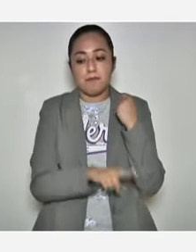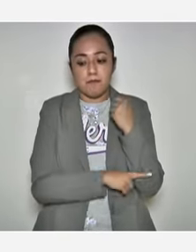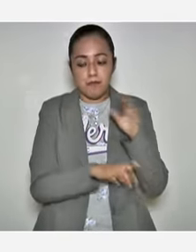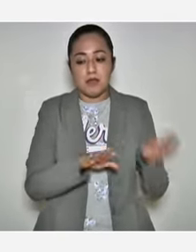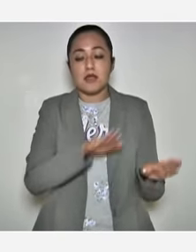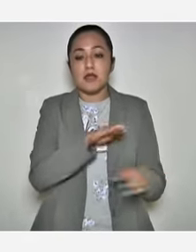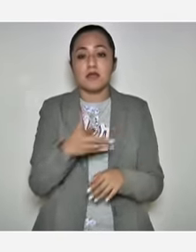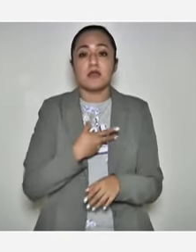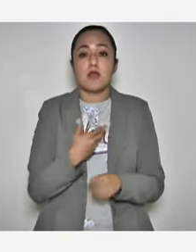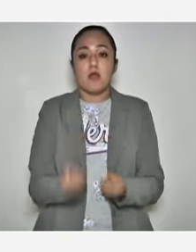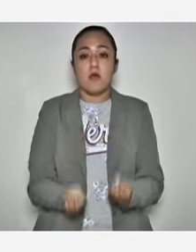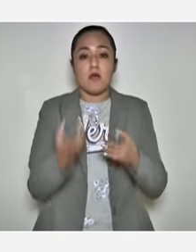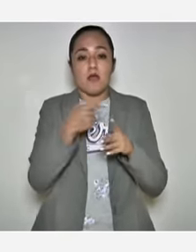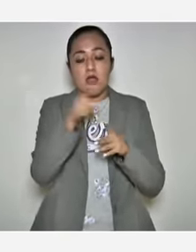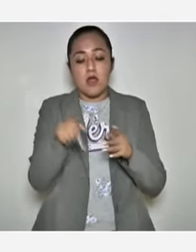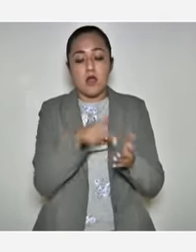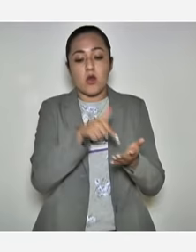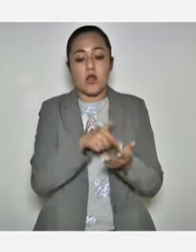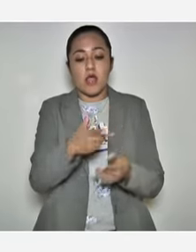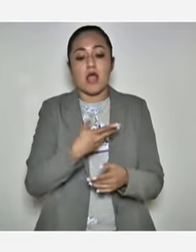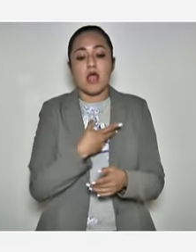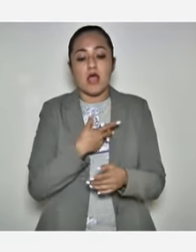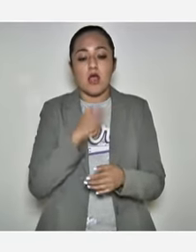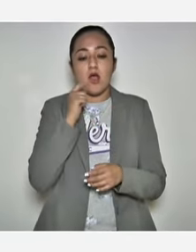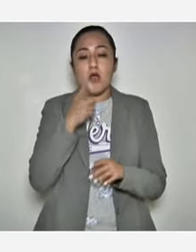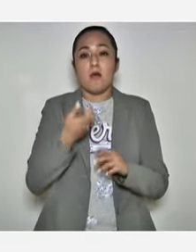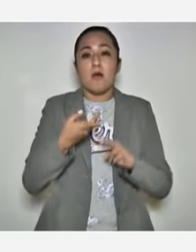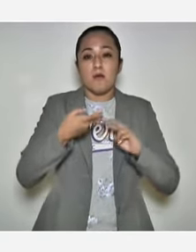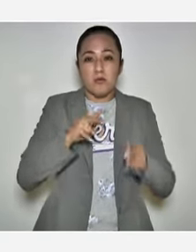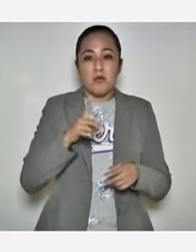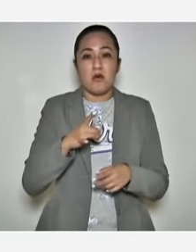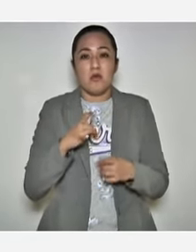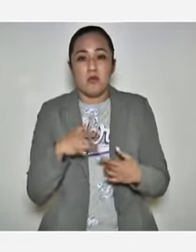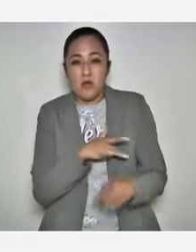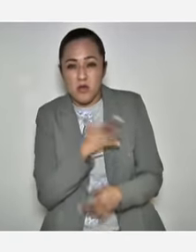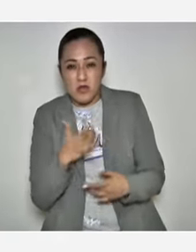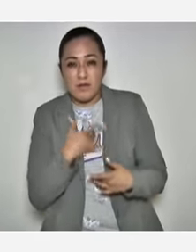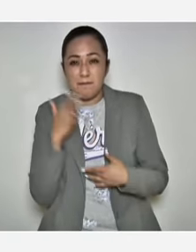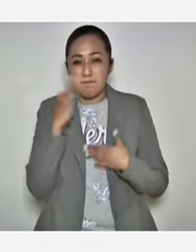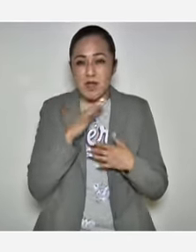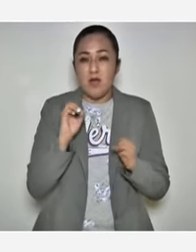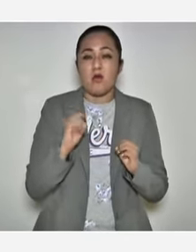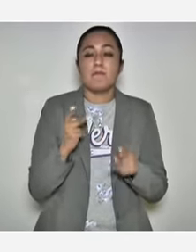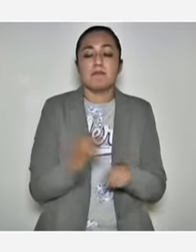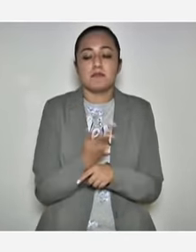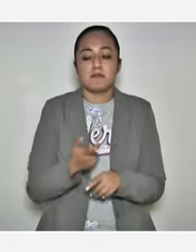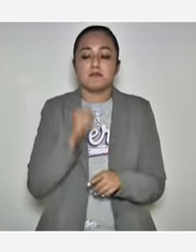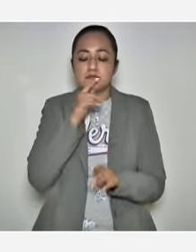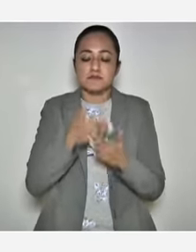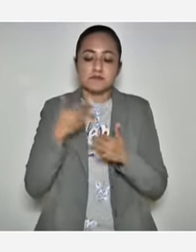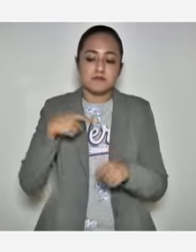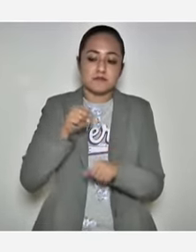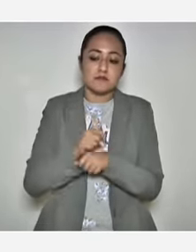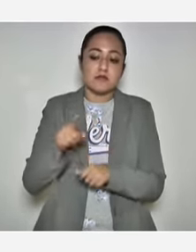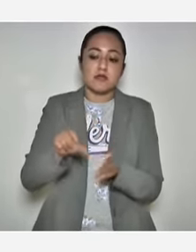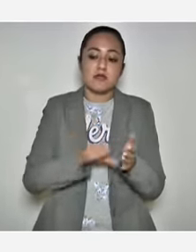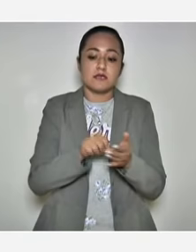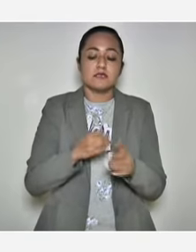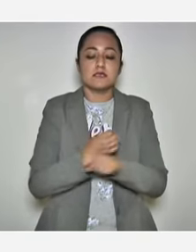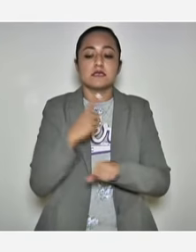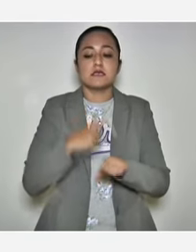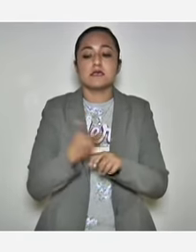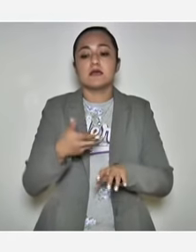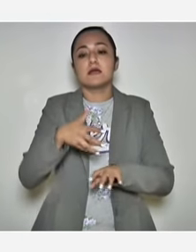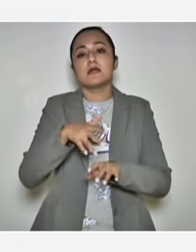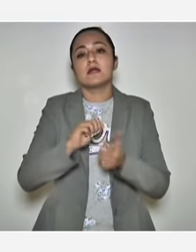y si tiene registro de que alguna haya presentado algún efecto adverso. Y el pasado miércoles también nos informaban que se puso en operación en el Centro Estatal de Rehabilitación